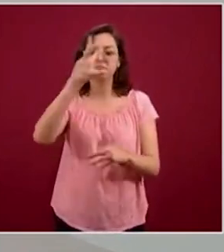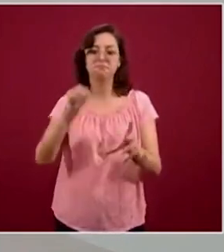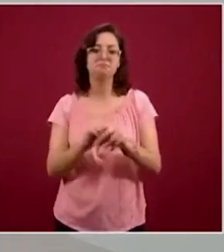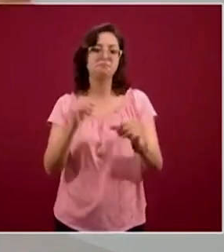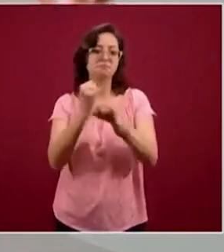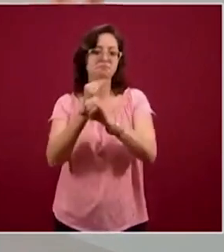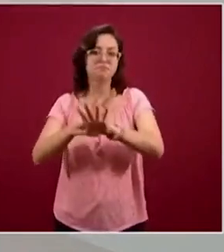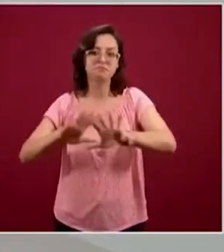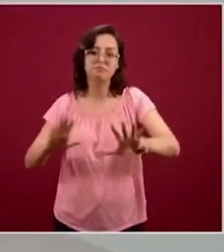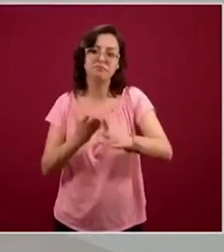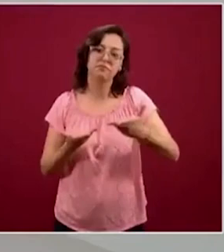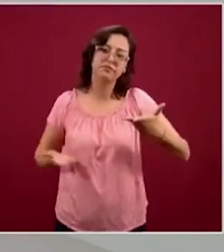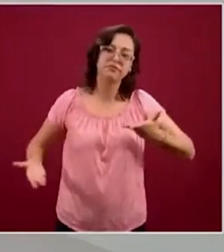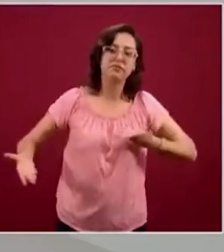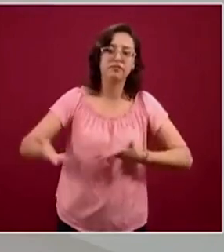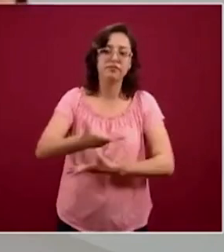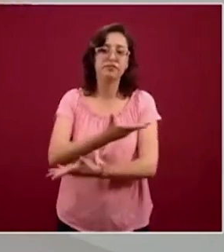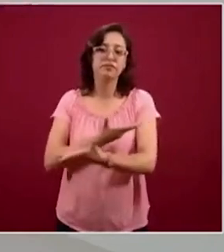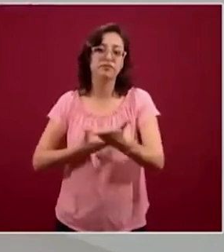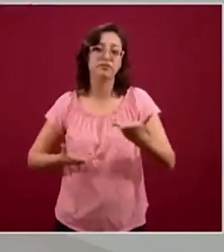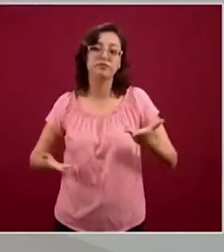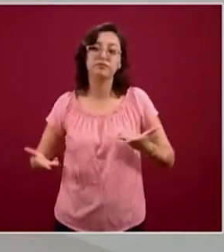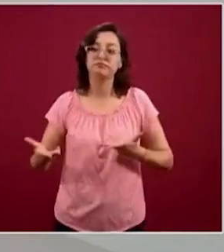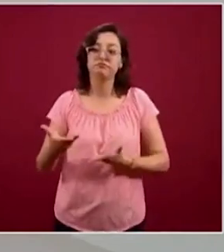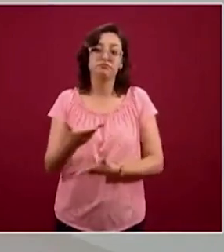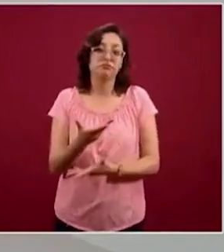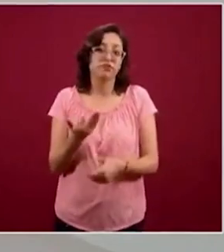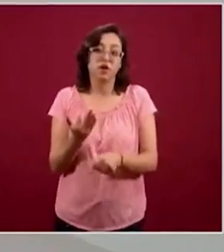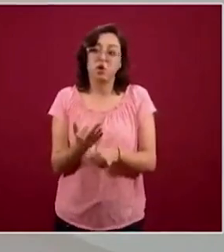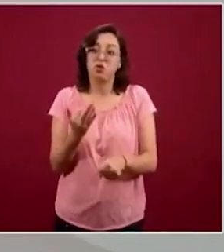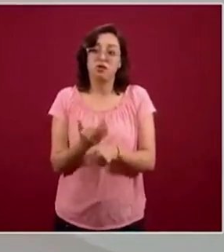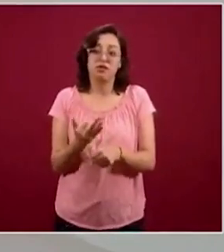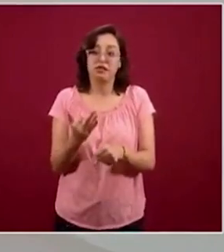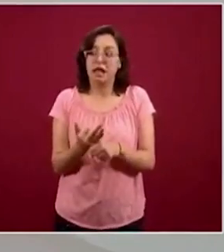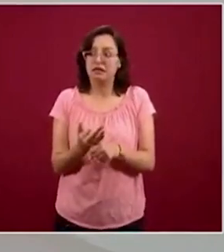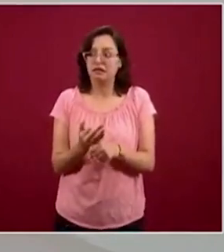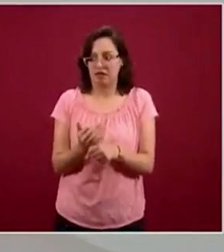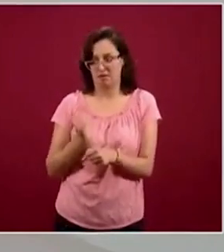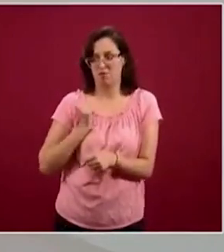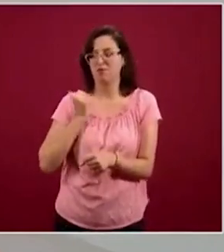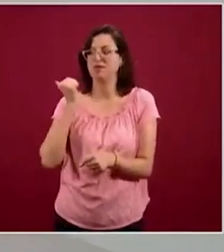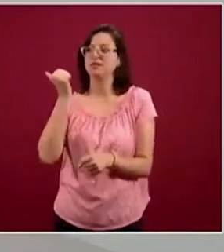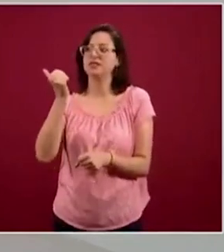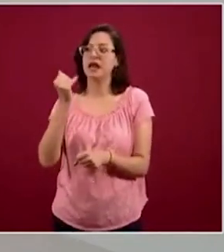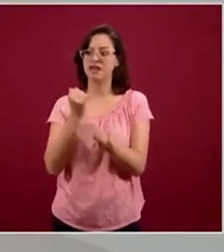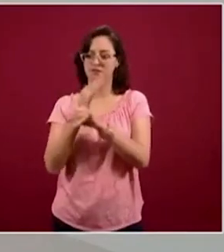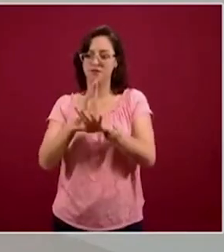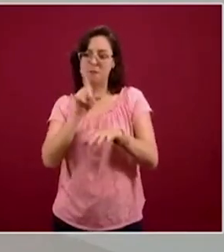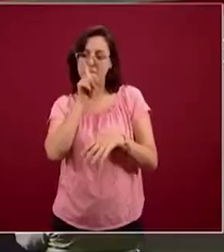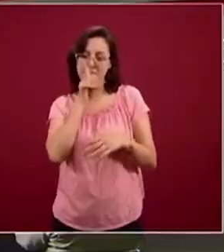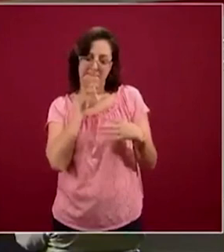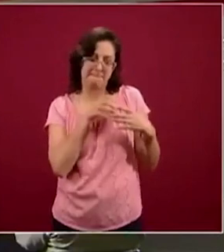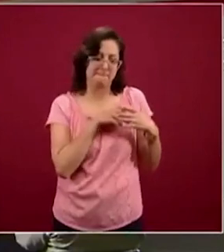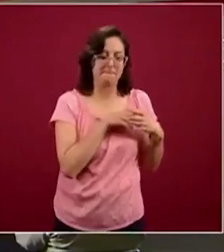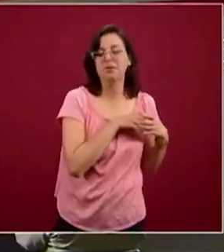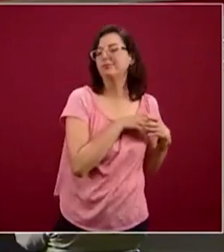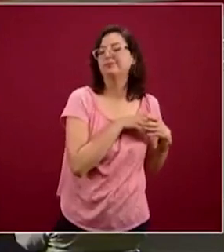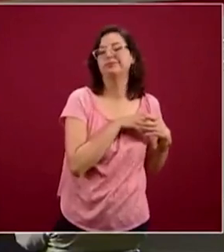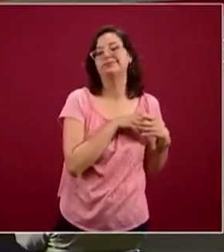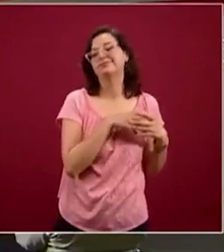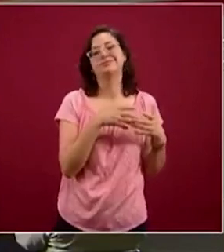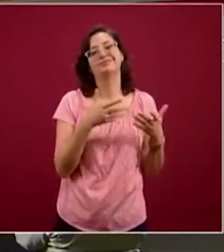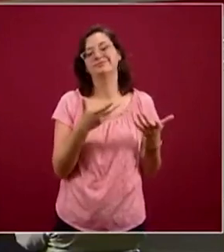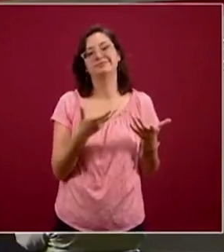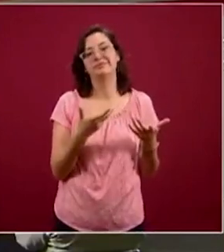información que en estos tiempos podría estar protegida y está protegida para muchos de los desarrollos porque